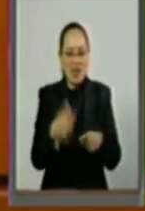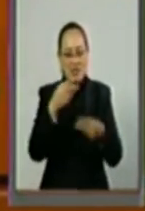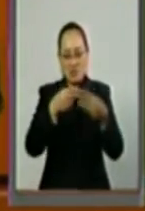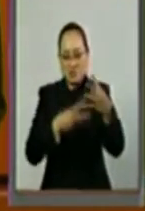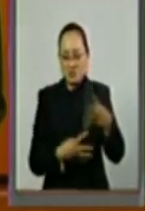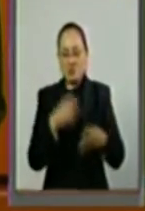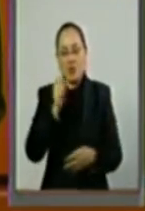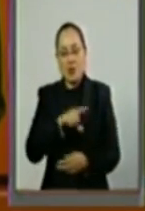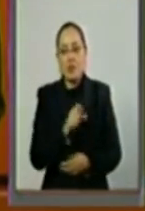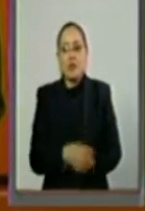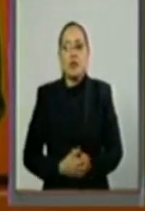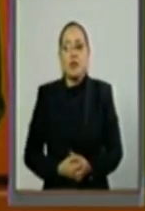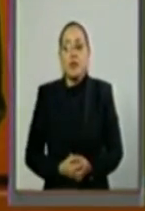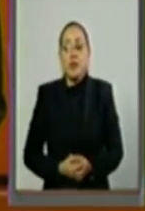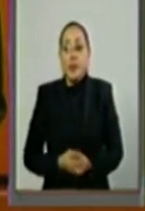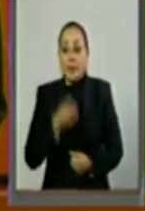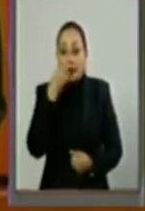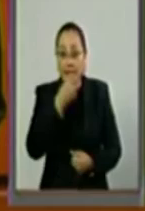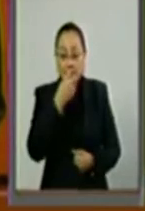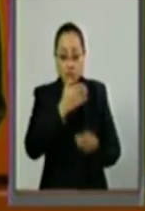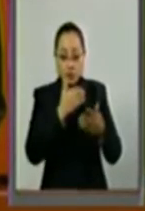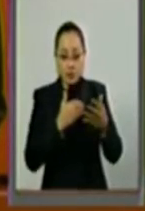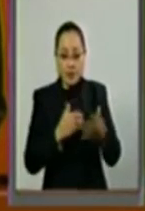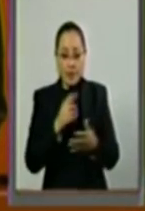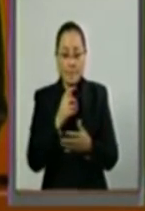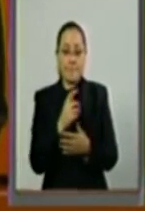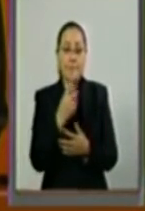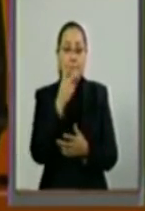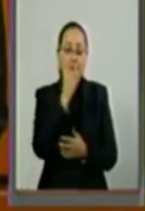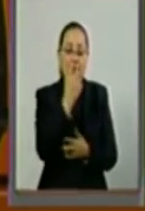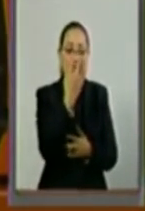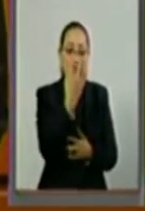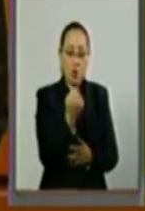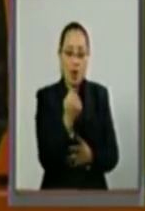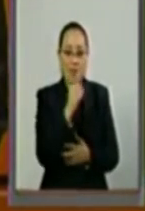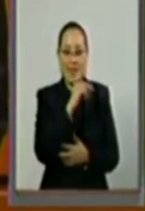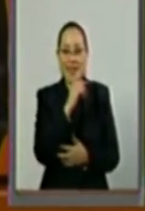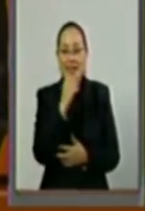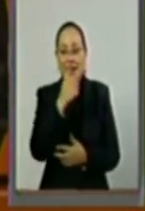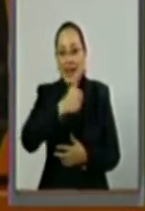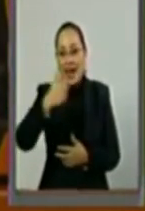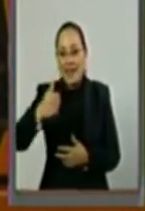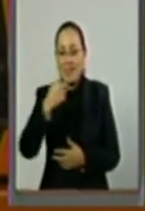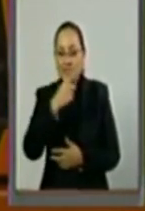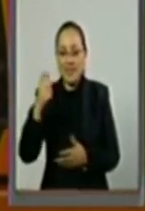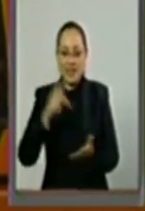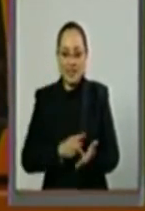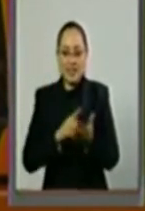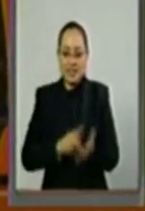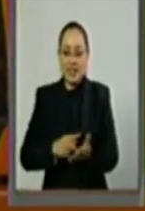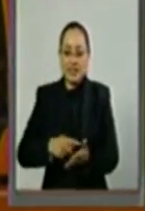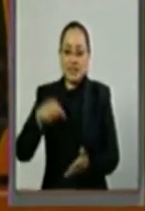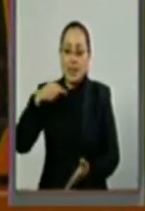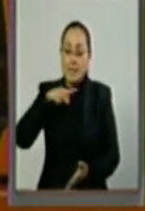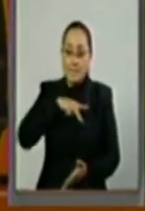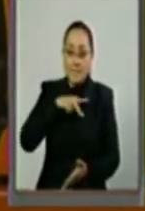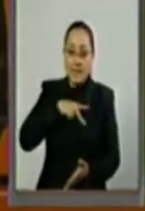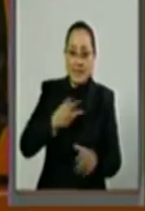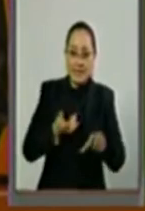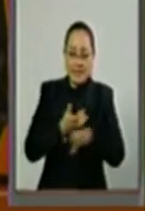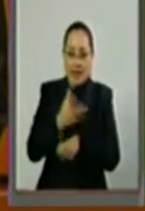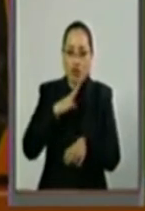De estos productos, 29 de cada 100 kilos de producción provienen del estado al que represento, el estado de Sonora,